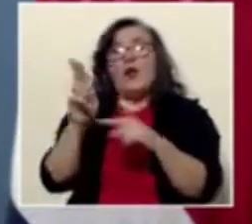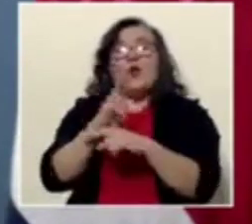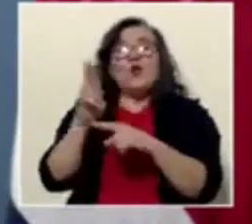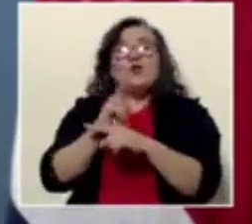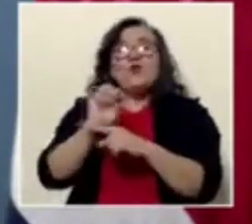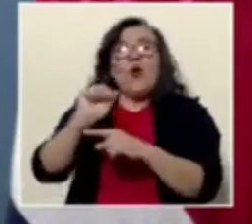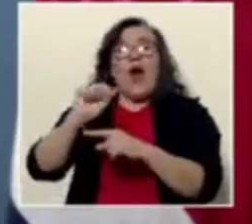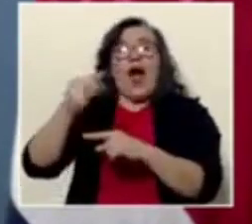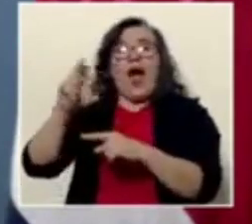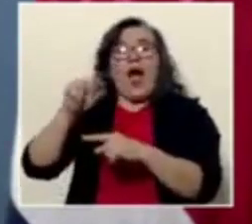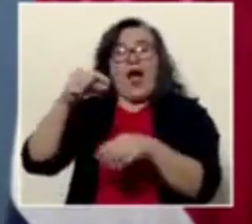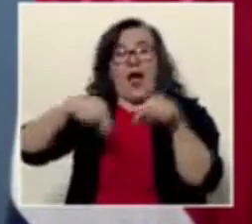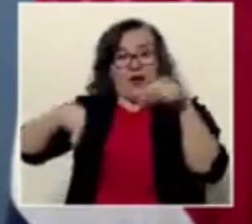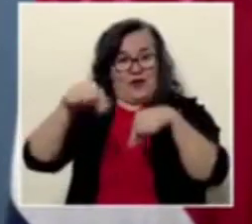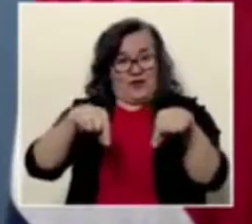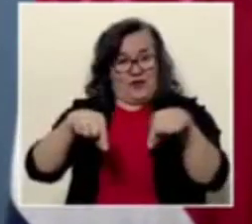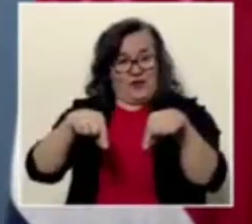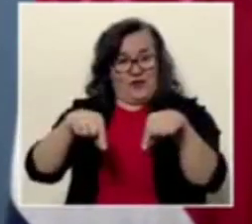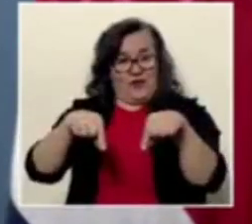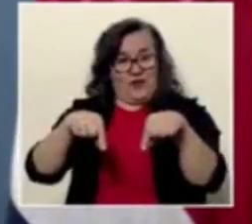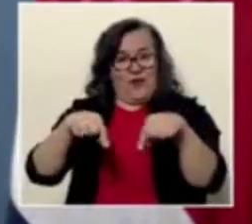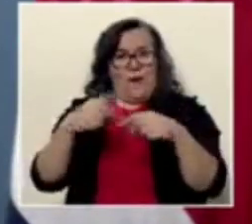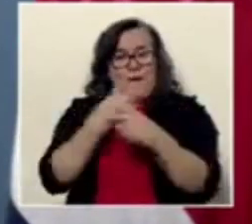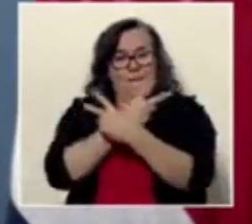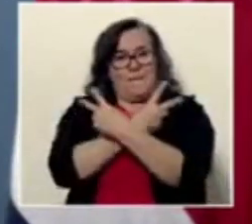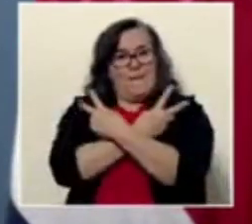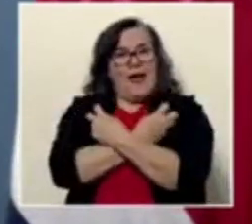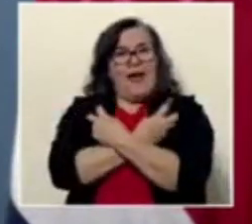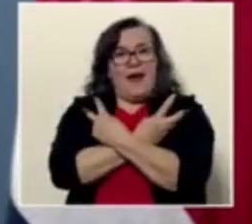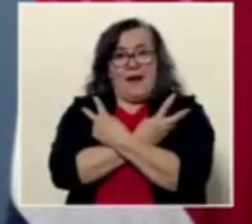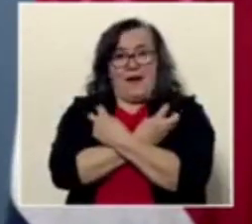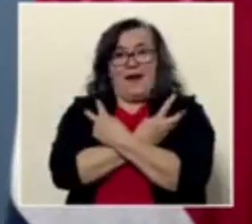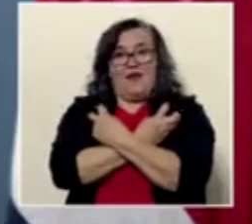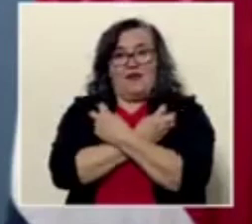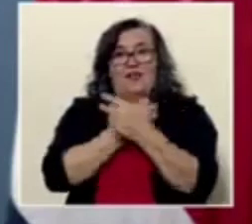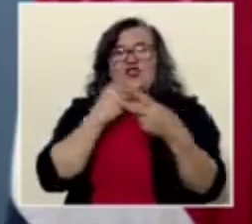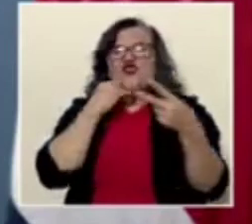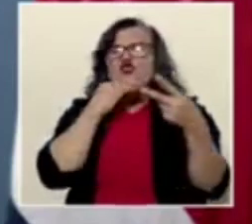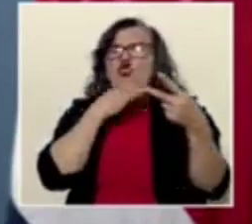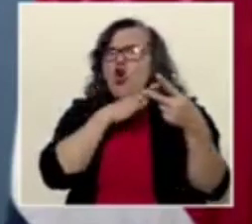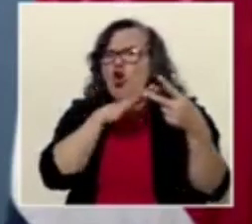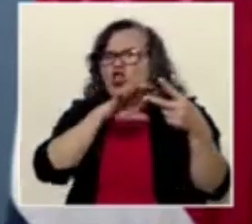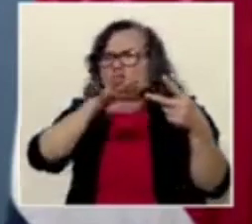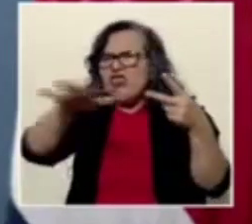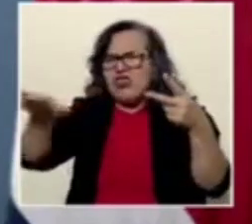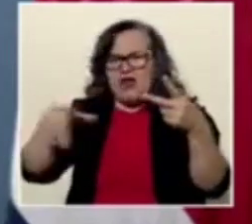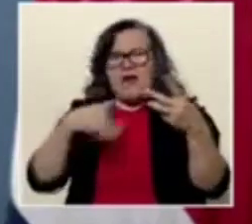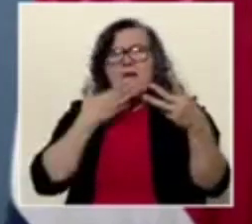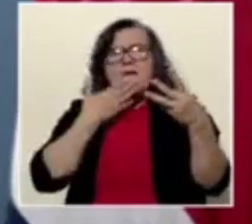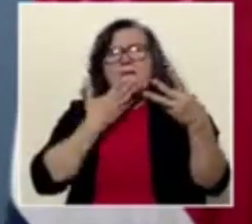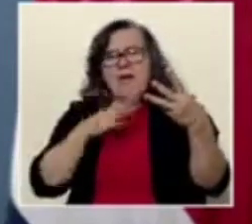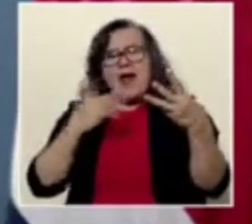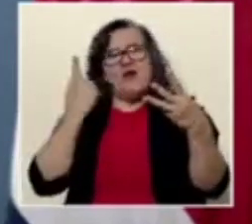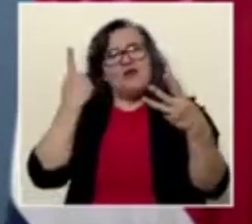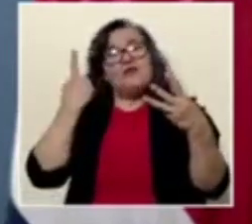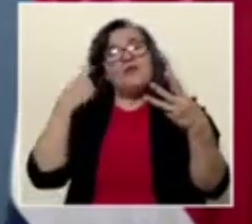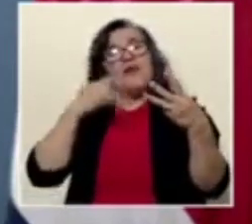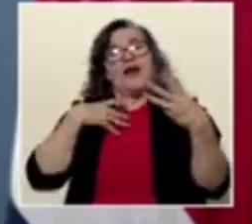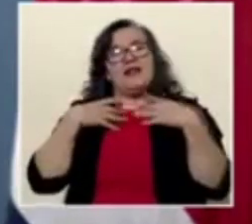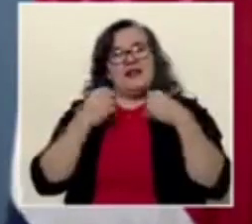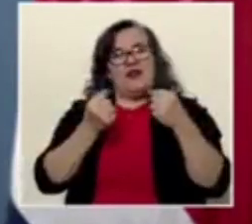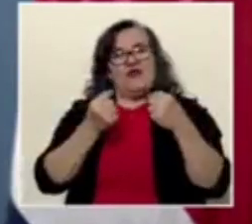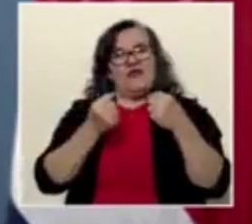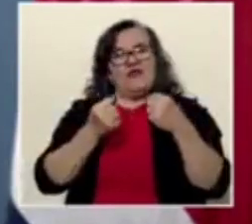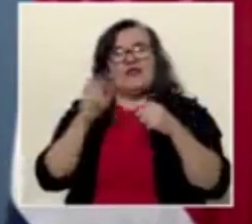agroquímicos venenosos, contaminantes, nocivos para la salud